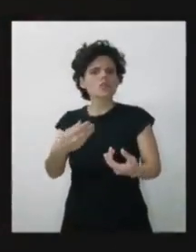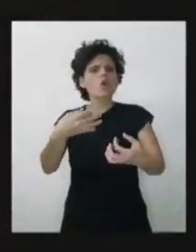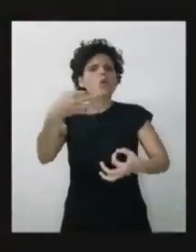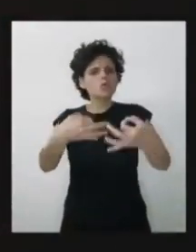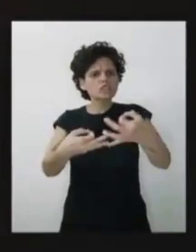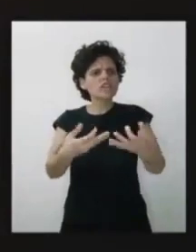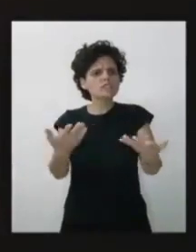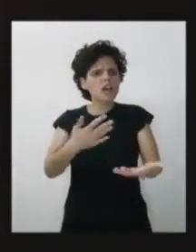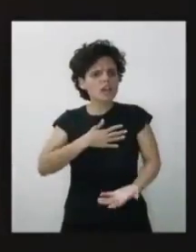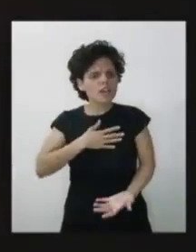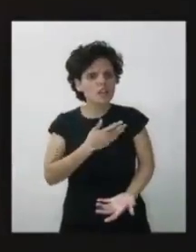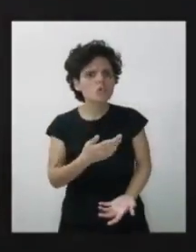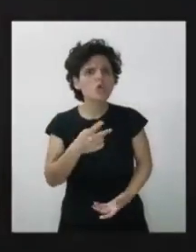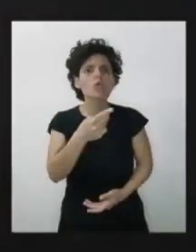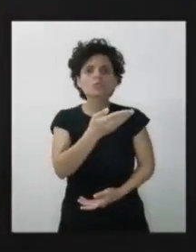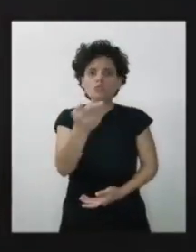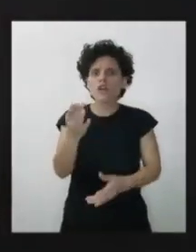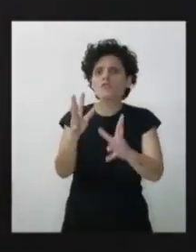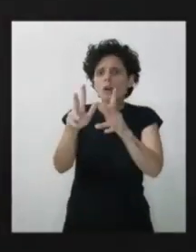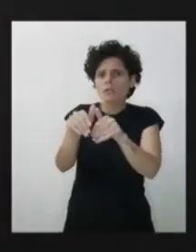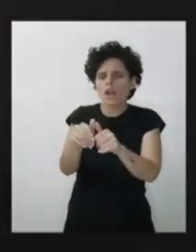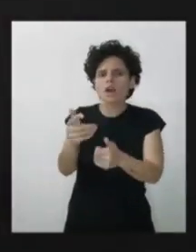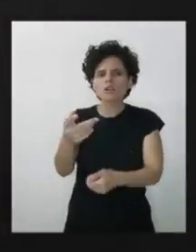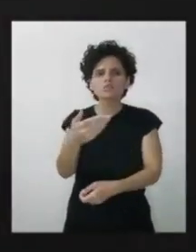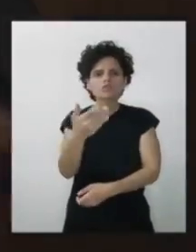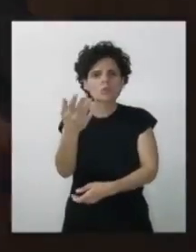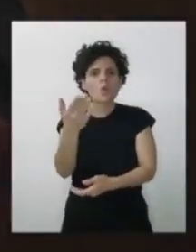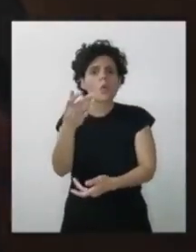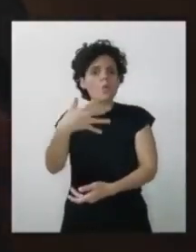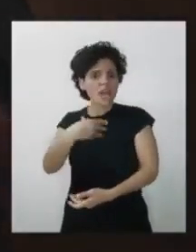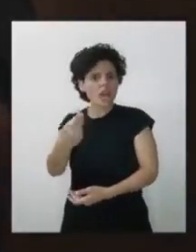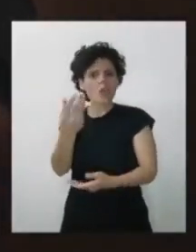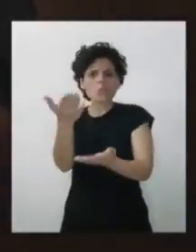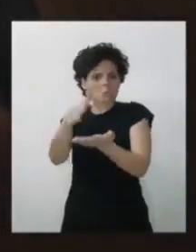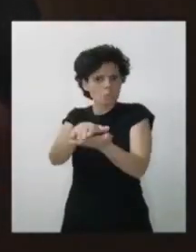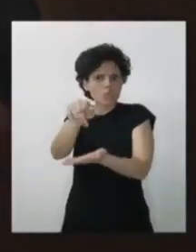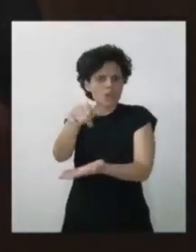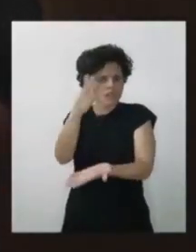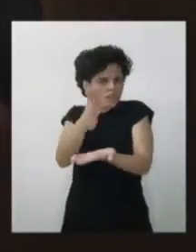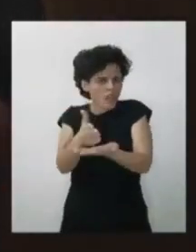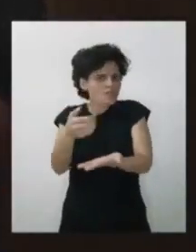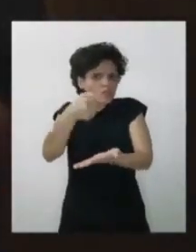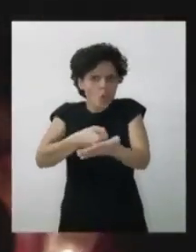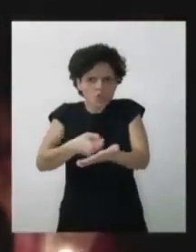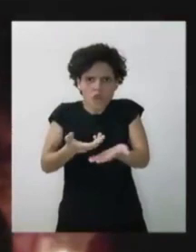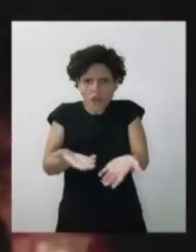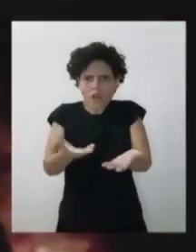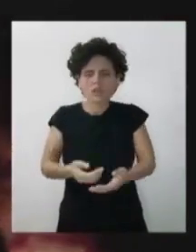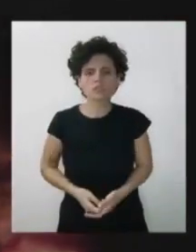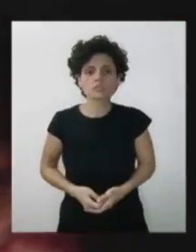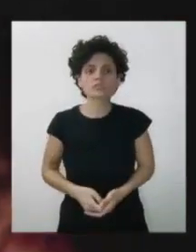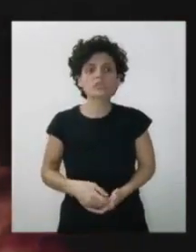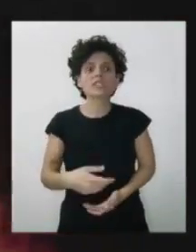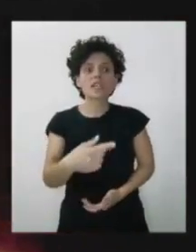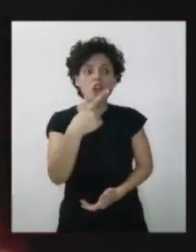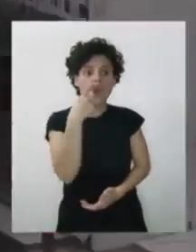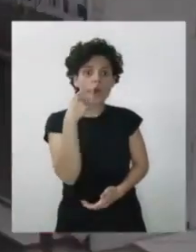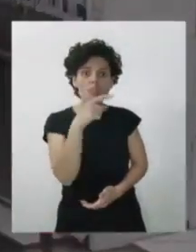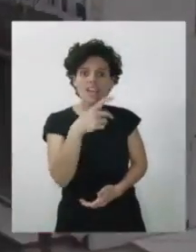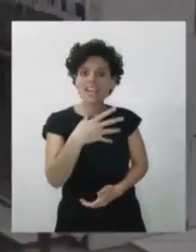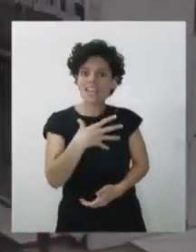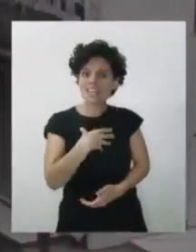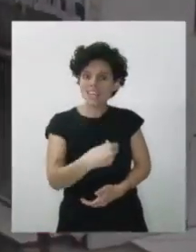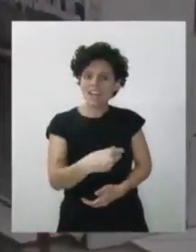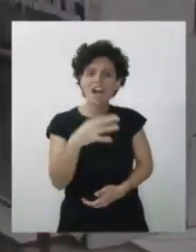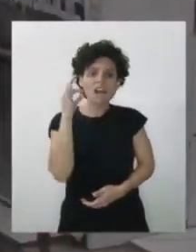y a todos los familiares que perdieron a hijo, que hagan su lucha igual, ¿no? La bebé de él tenía un